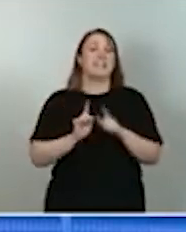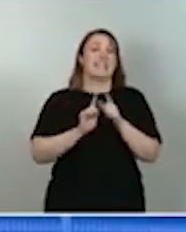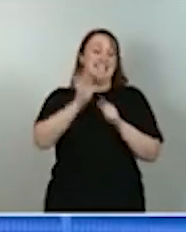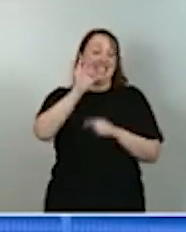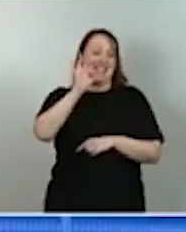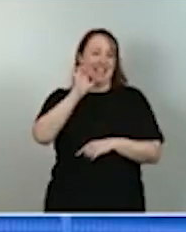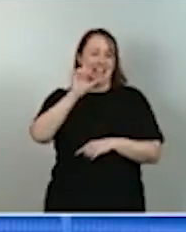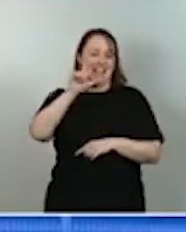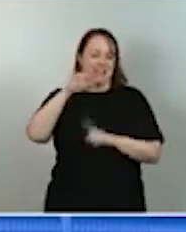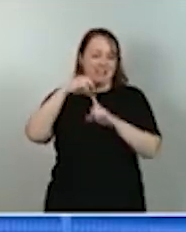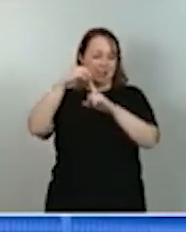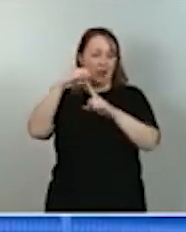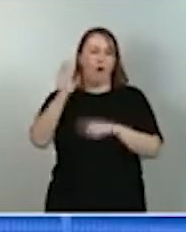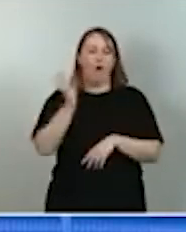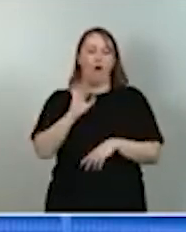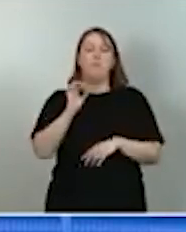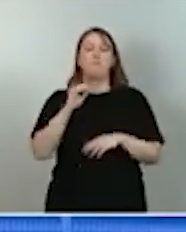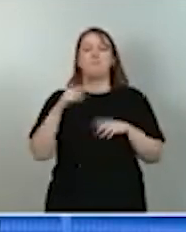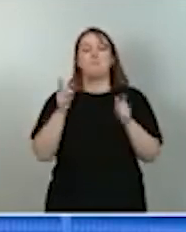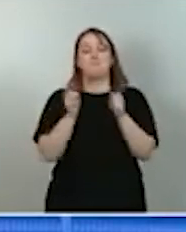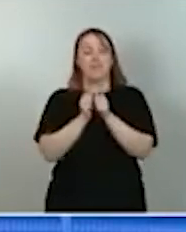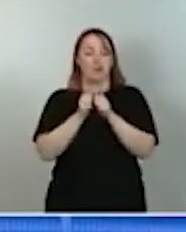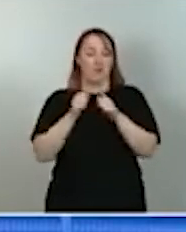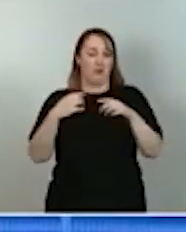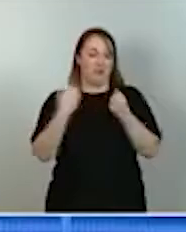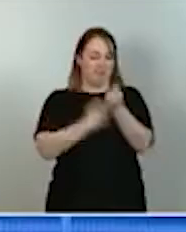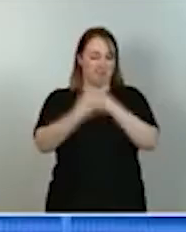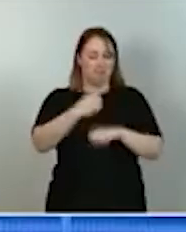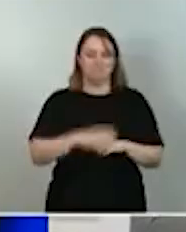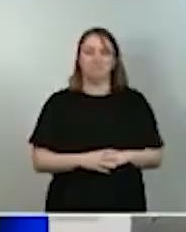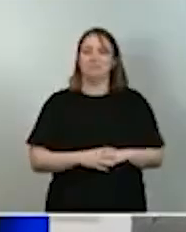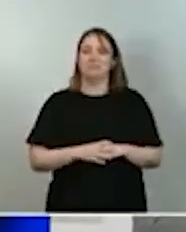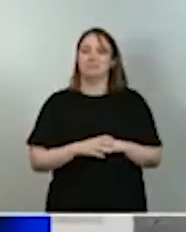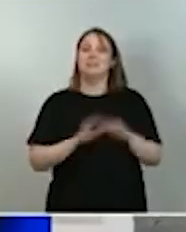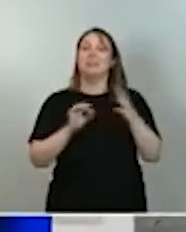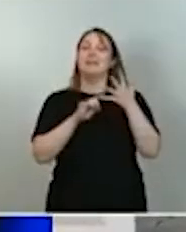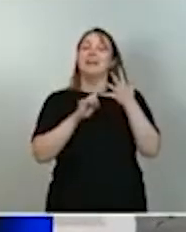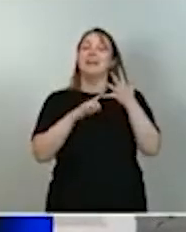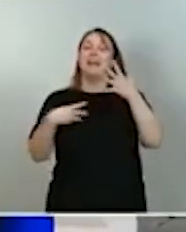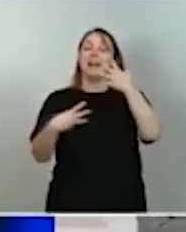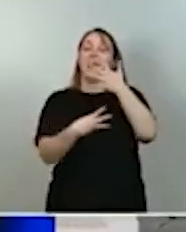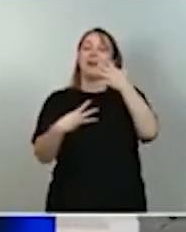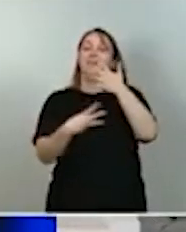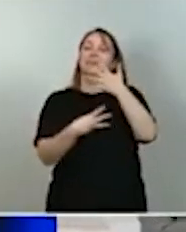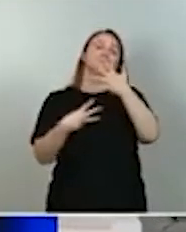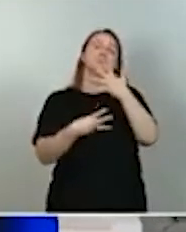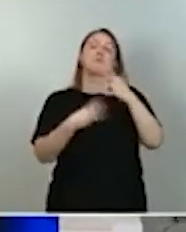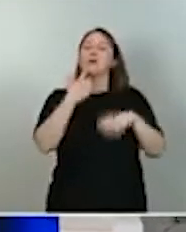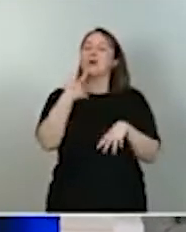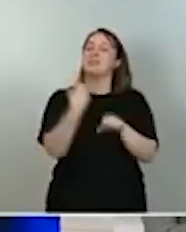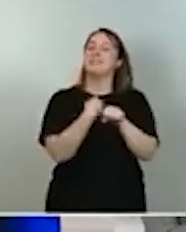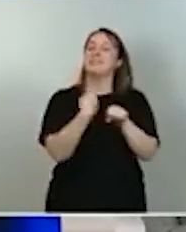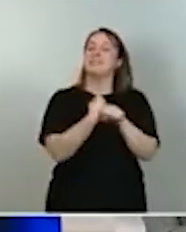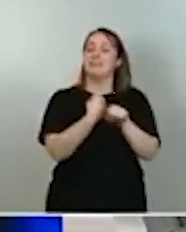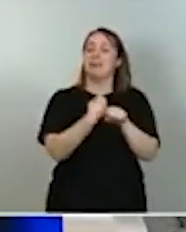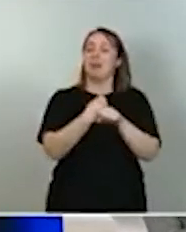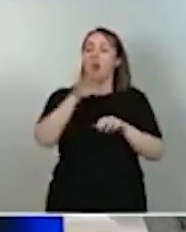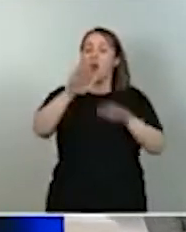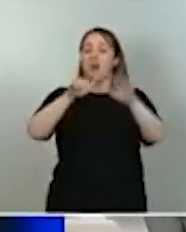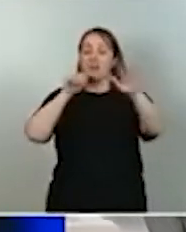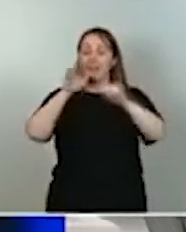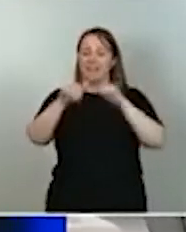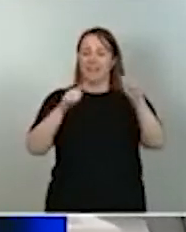En octavo lugar, mejorar el atractivo de España como plataforma europea de negocio y trabajo, de captación, de inversión y talento en el ámbito